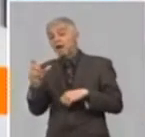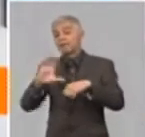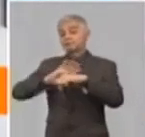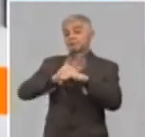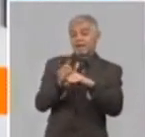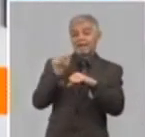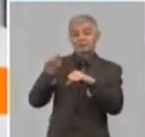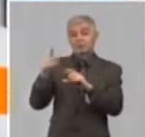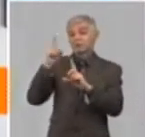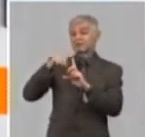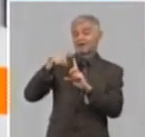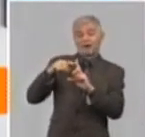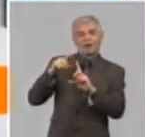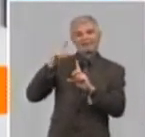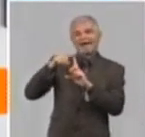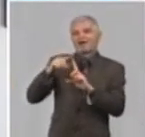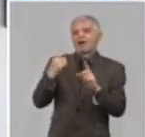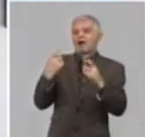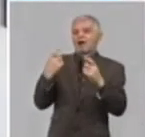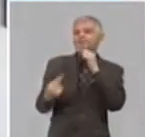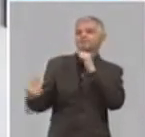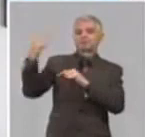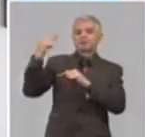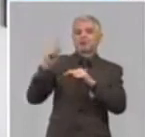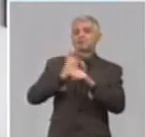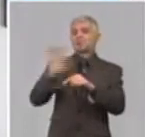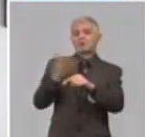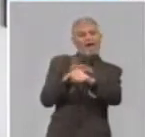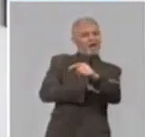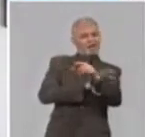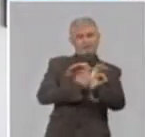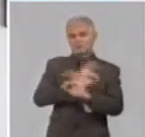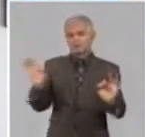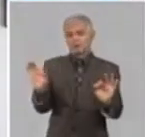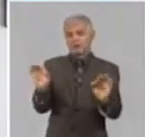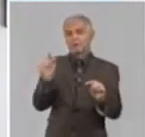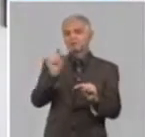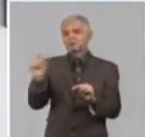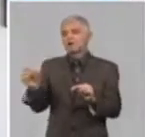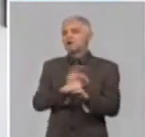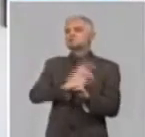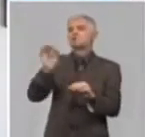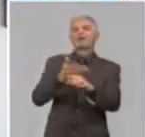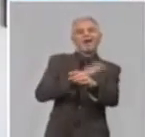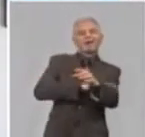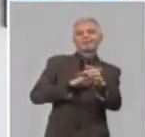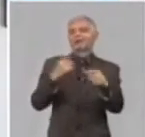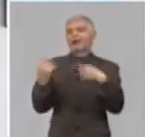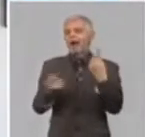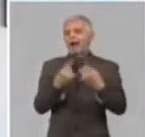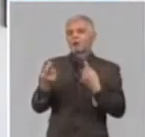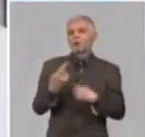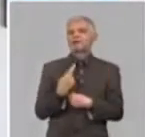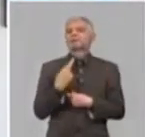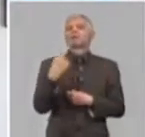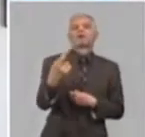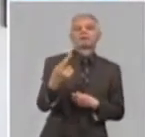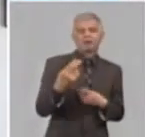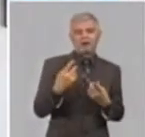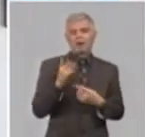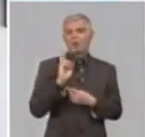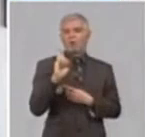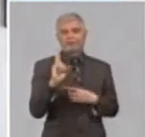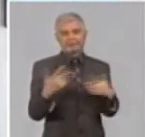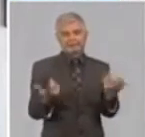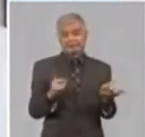precedente para muchas personas, en especial para aquellas que nunca habían tenido que participar en equipos que requieran respuestas similares. De ahí